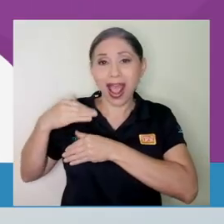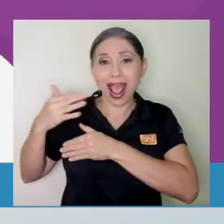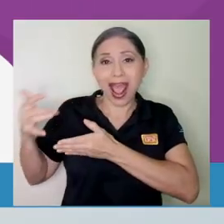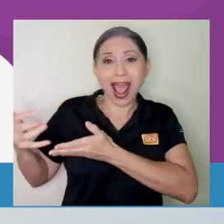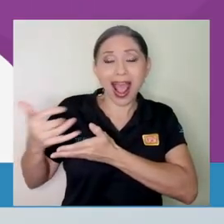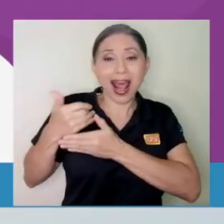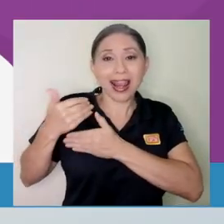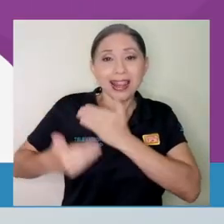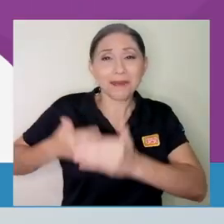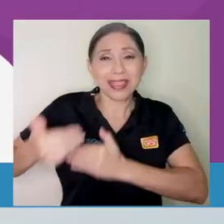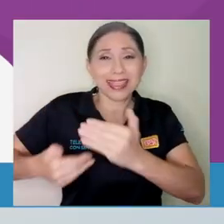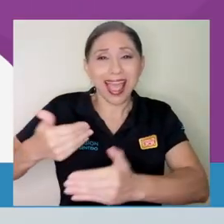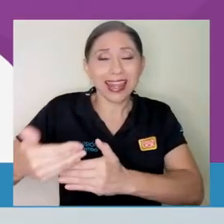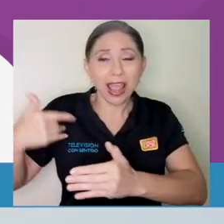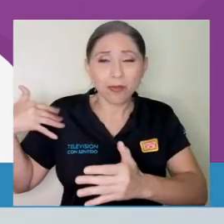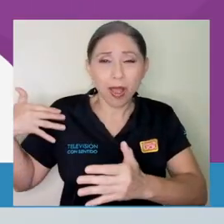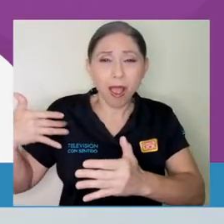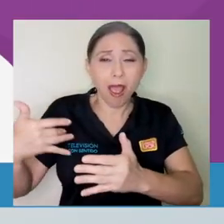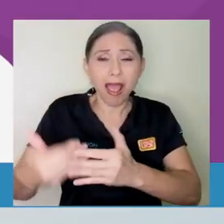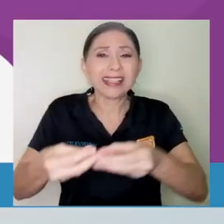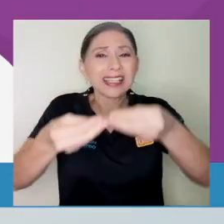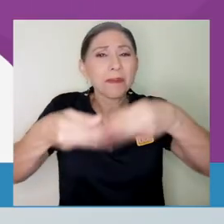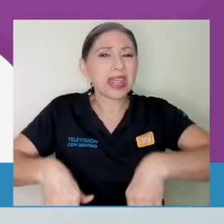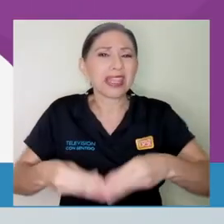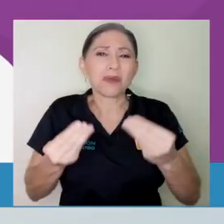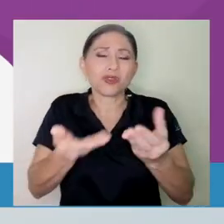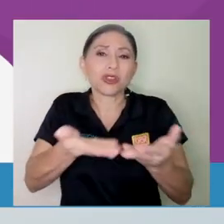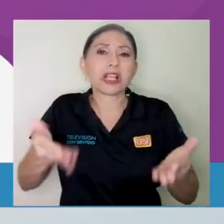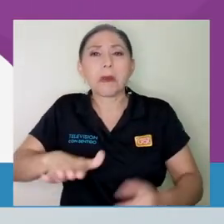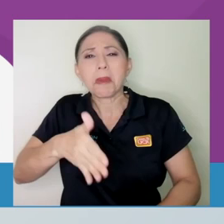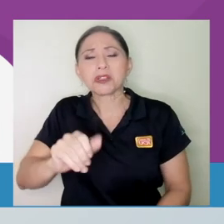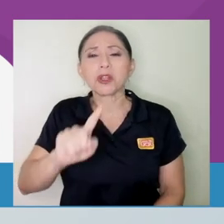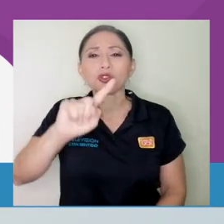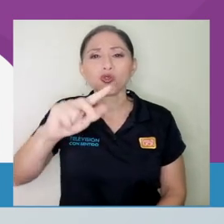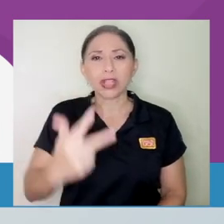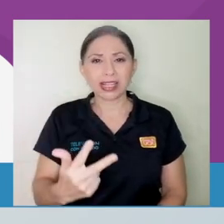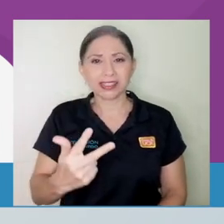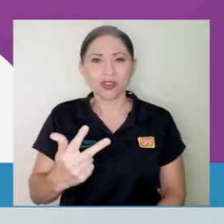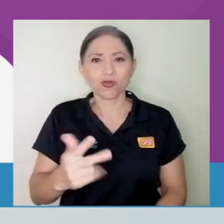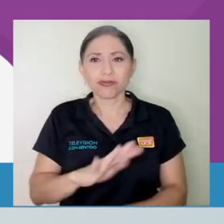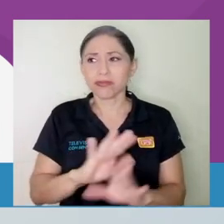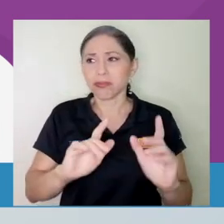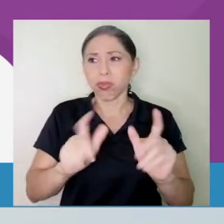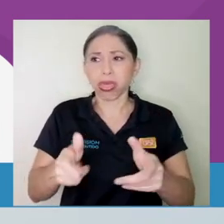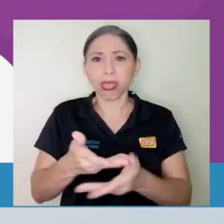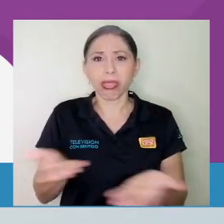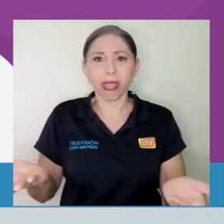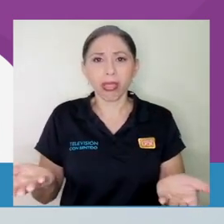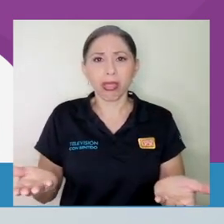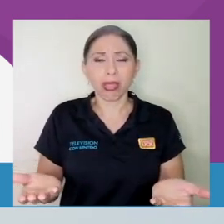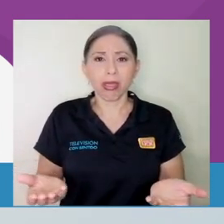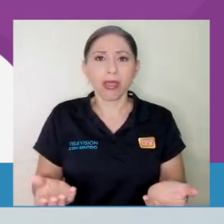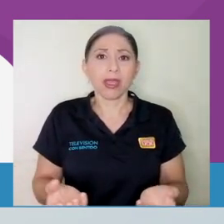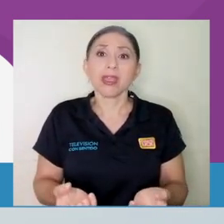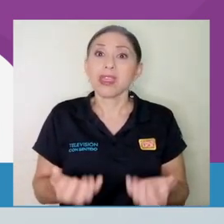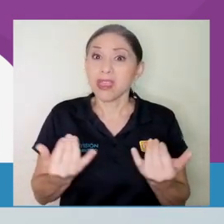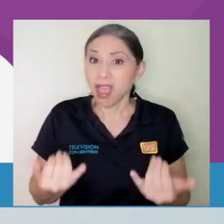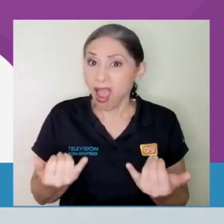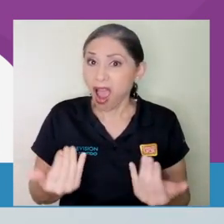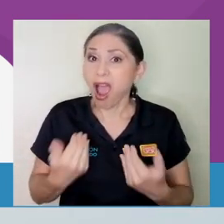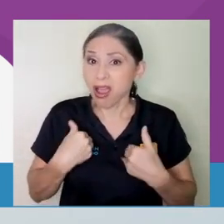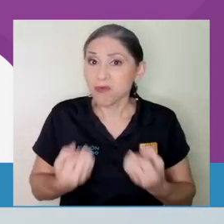Se desperdicia más o menos un tercio de los alimentos que se producen y hay muchas personas con hambre. Entonces, hay una